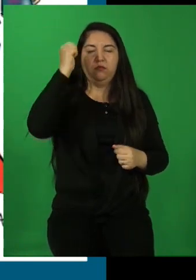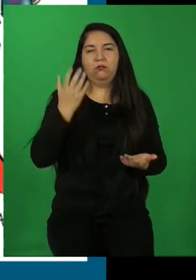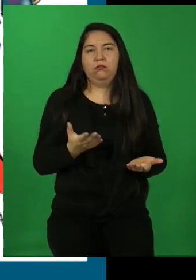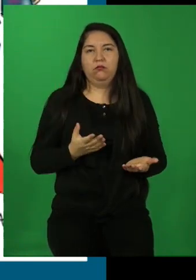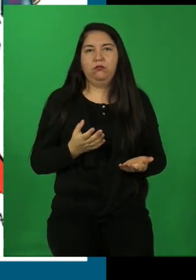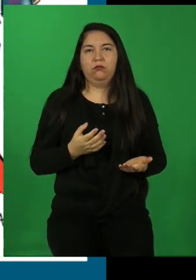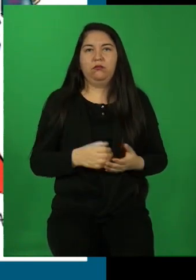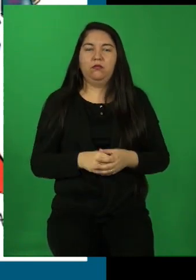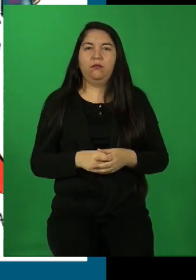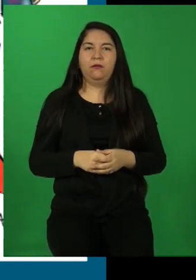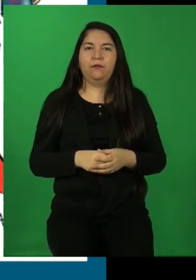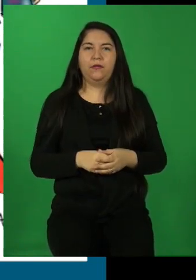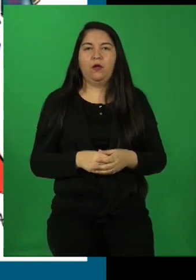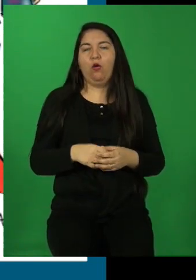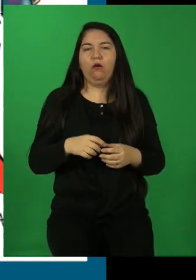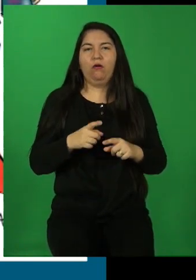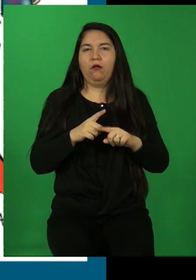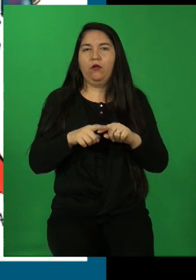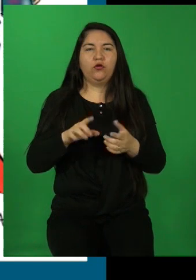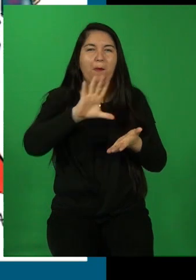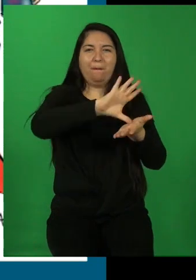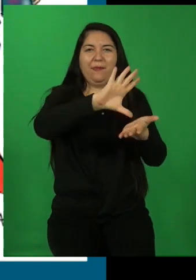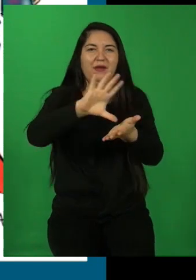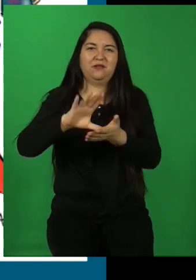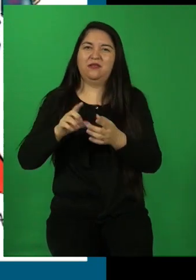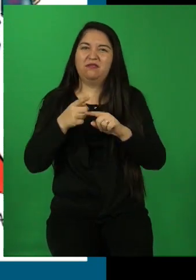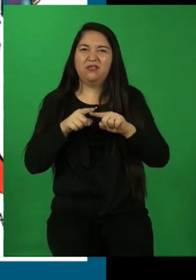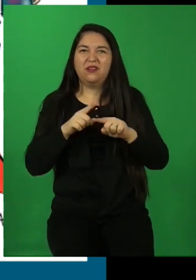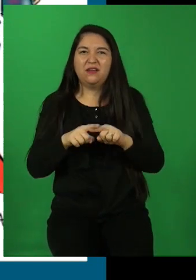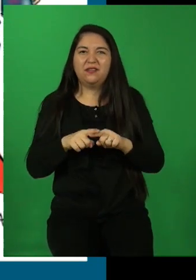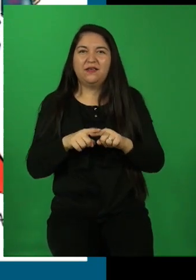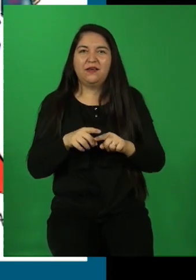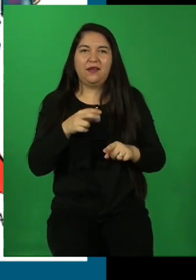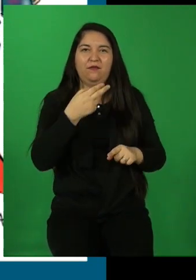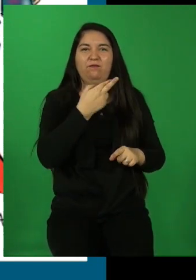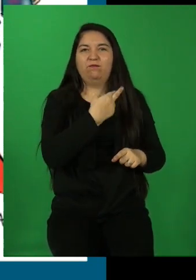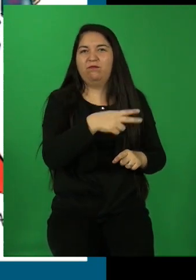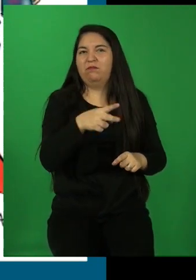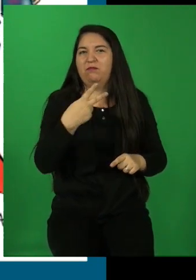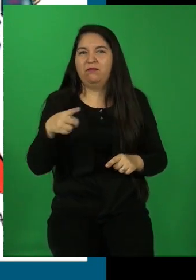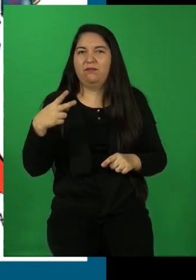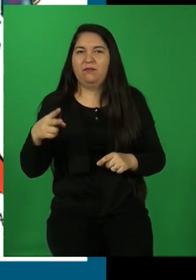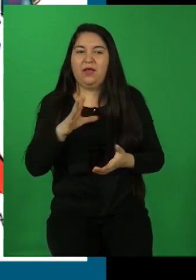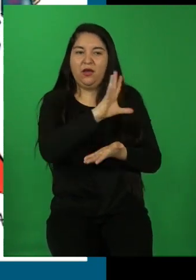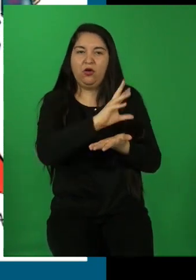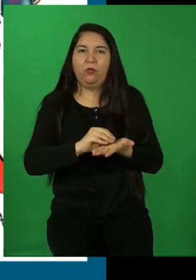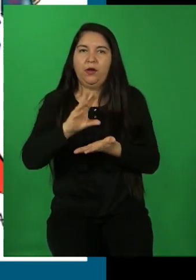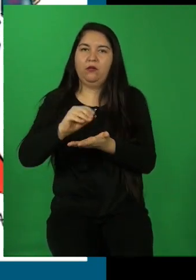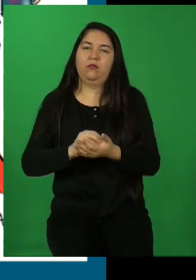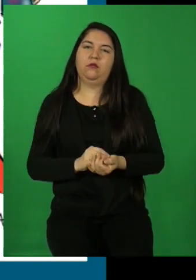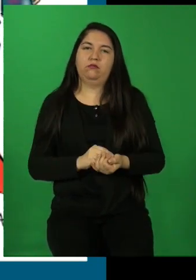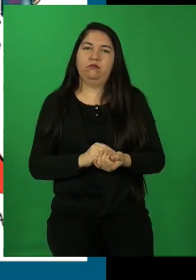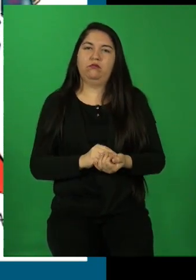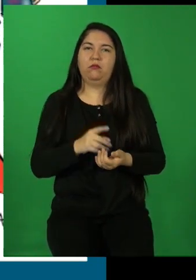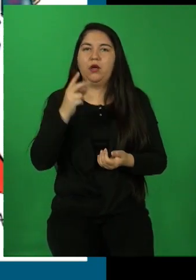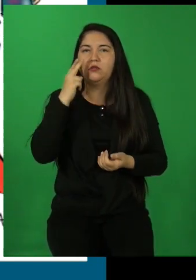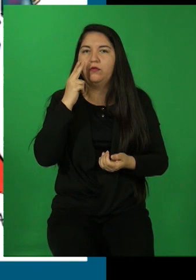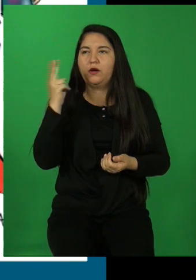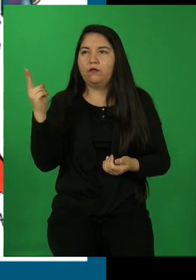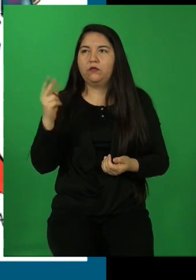mexicanos, que todos andan con arma, con ese gorrito. Los musulmanes, los